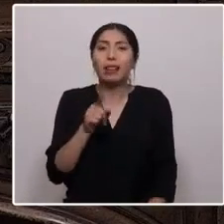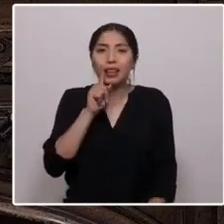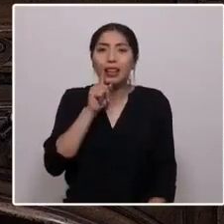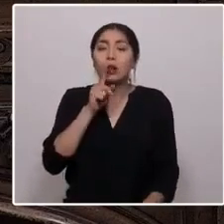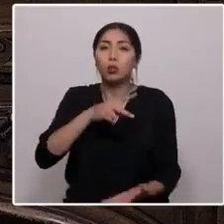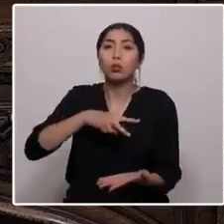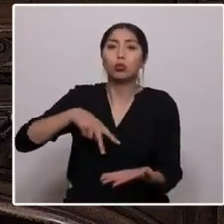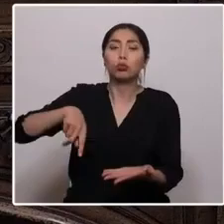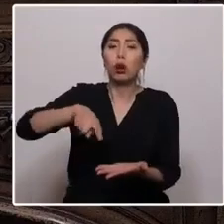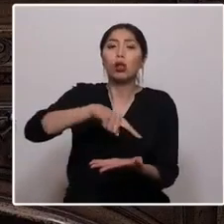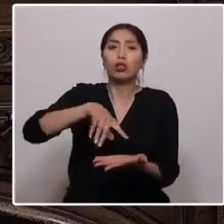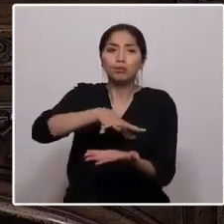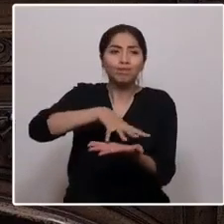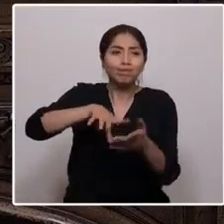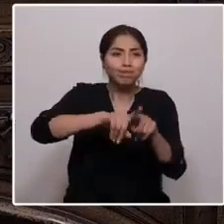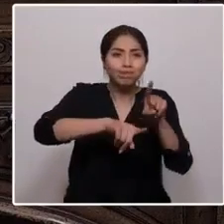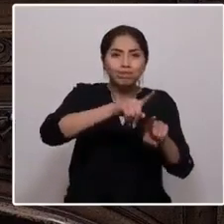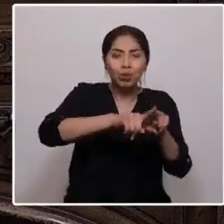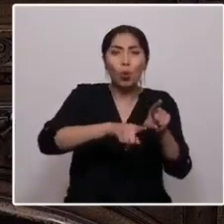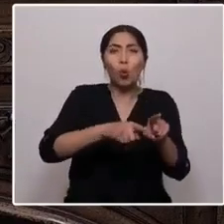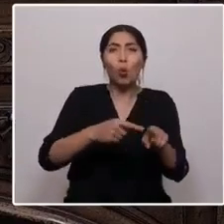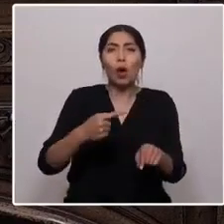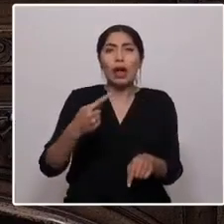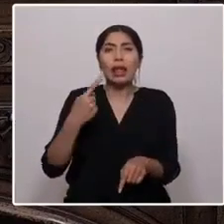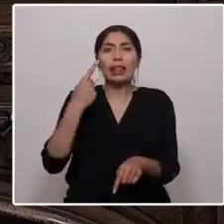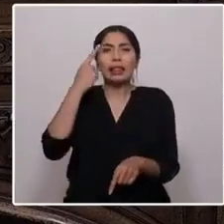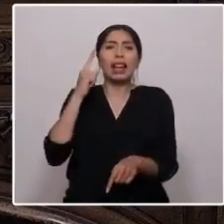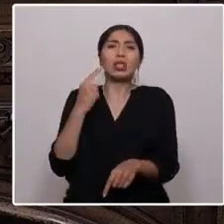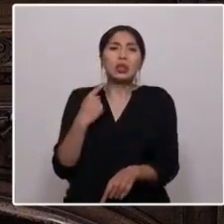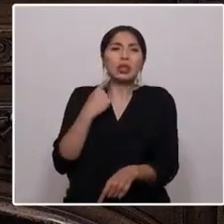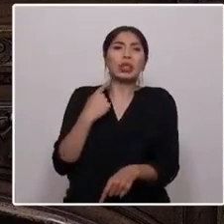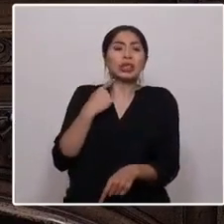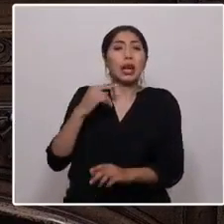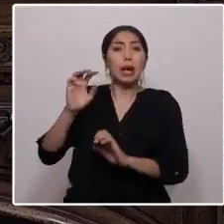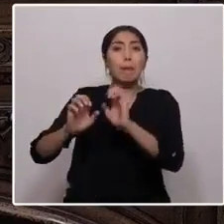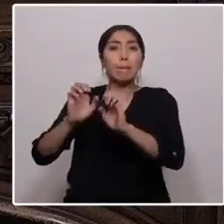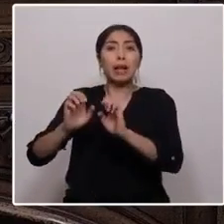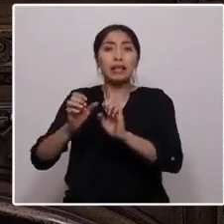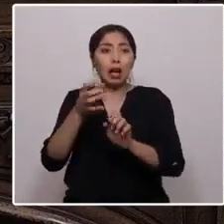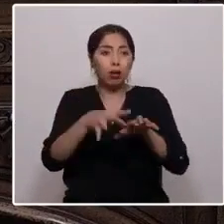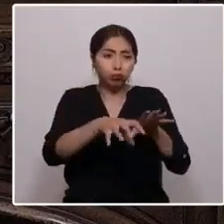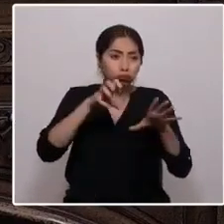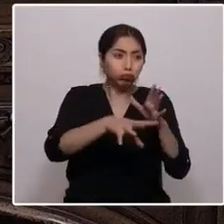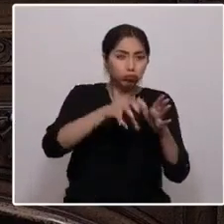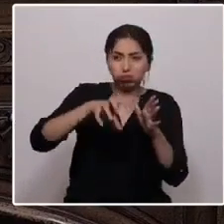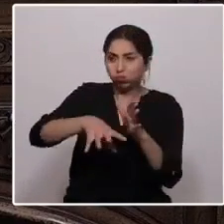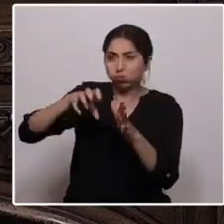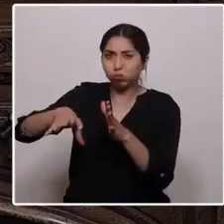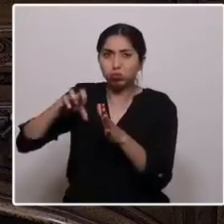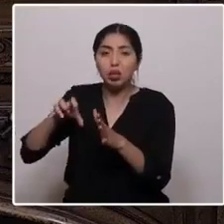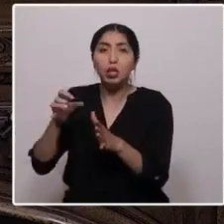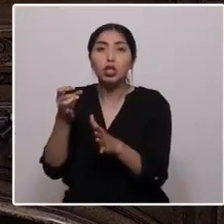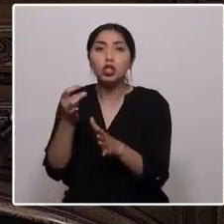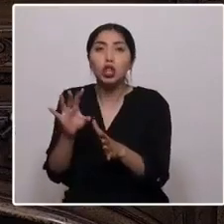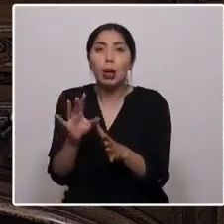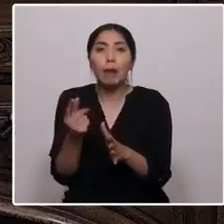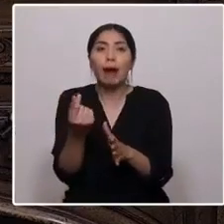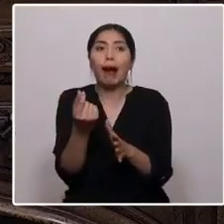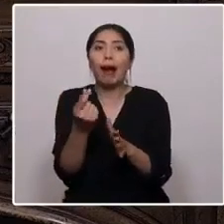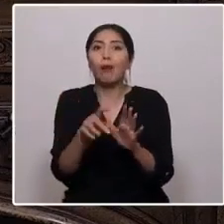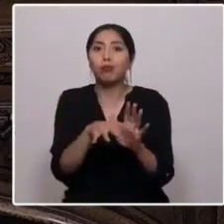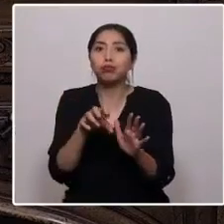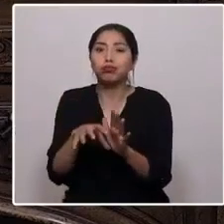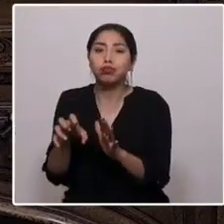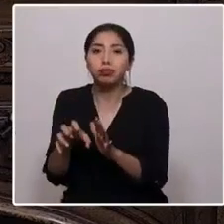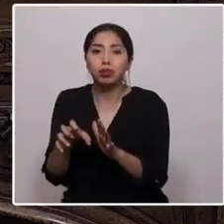recibido daños irreparables de empresas extractivistas que sólo ven floclor en la lucha por el recurso vital, que hoy